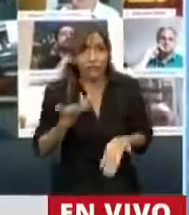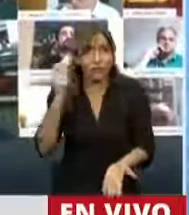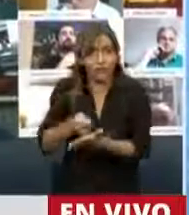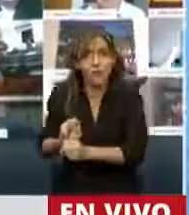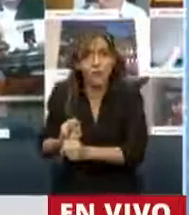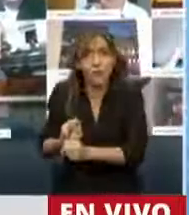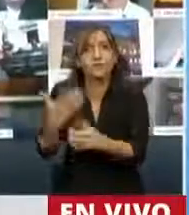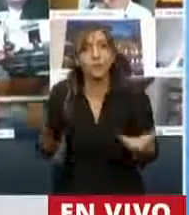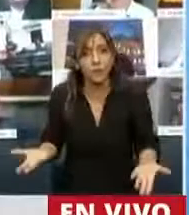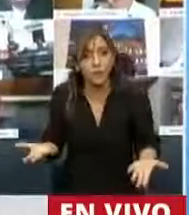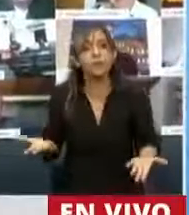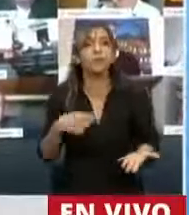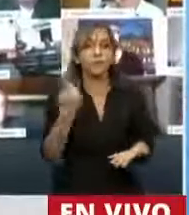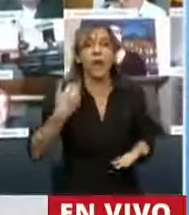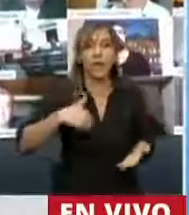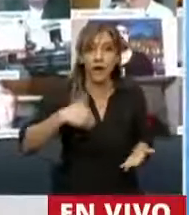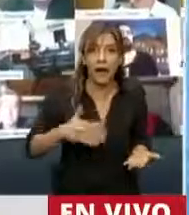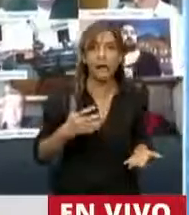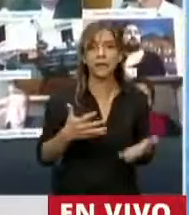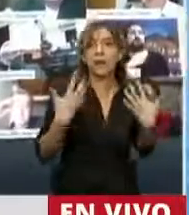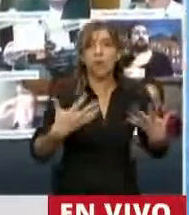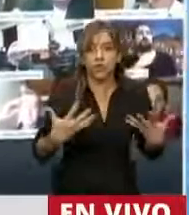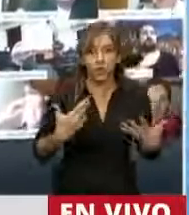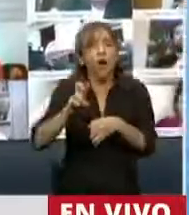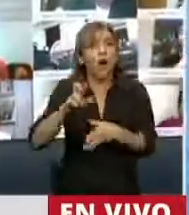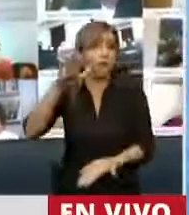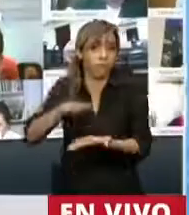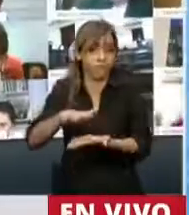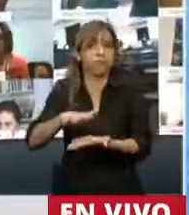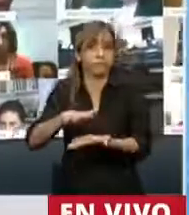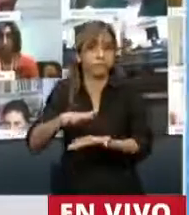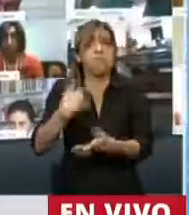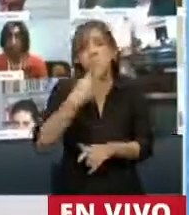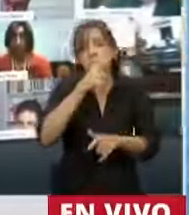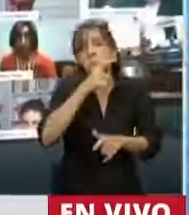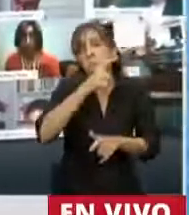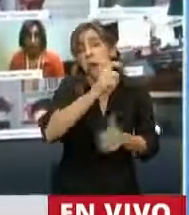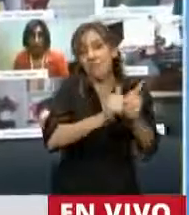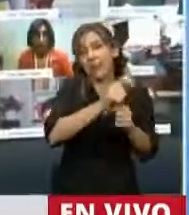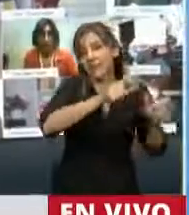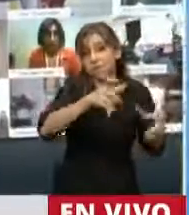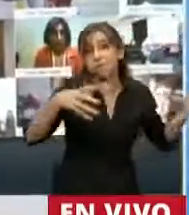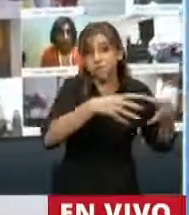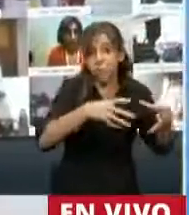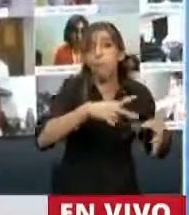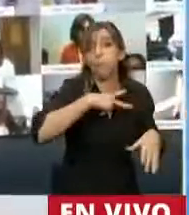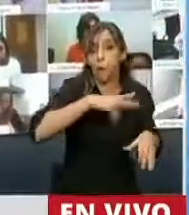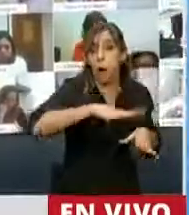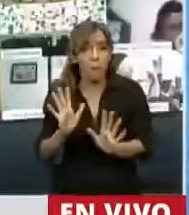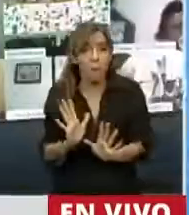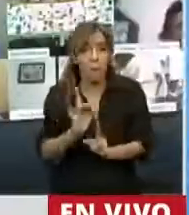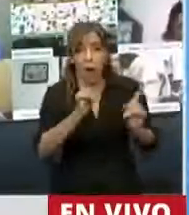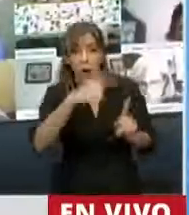no, no se entiende. La Argentina, por supuesto, tenía una baja deuda en dólares y con acreedores privados y hoy tiene una crisis que tiene que